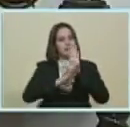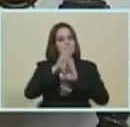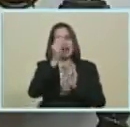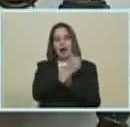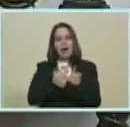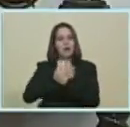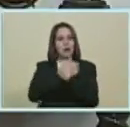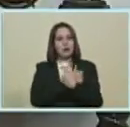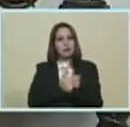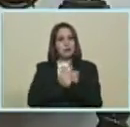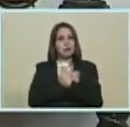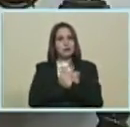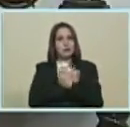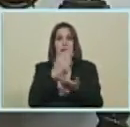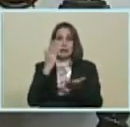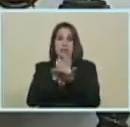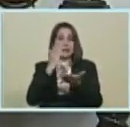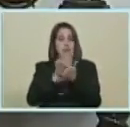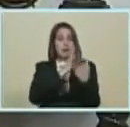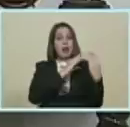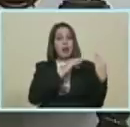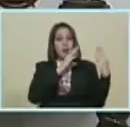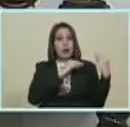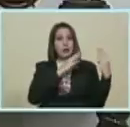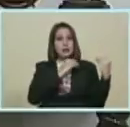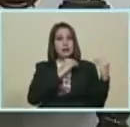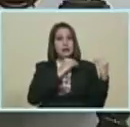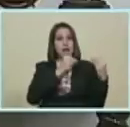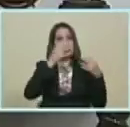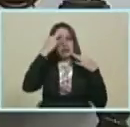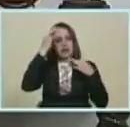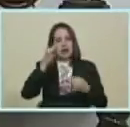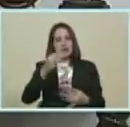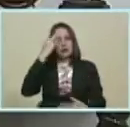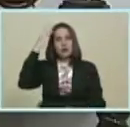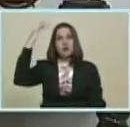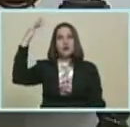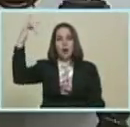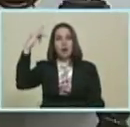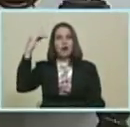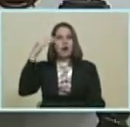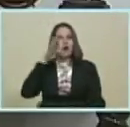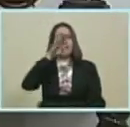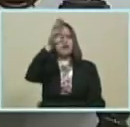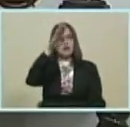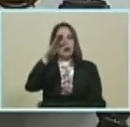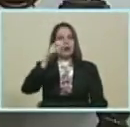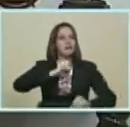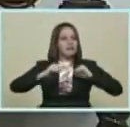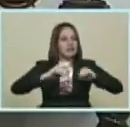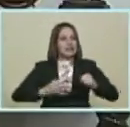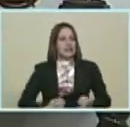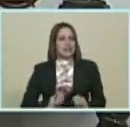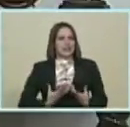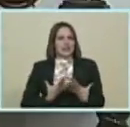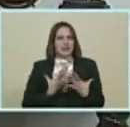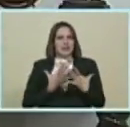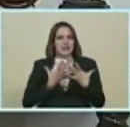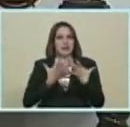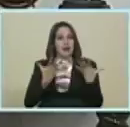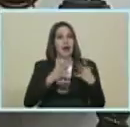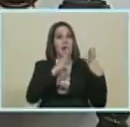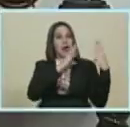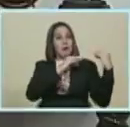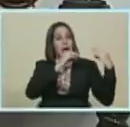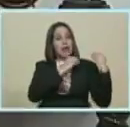amor Se crece En esperanza Se crece En sueños De futuro Eso es lo que nos mueve A nosotros El amor La